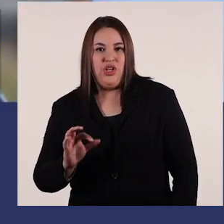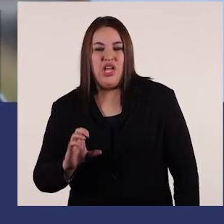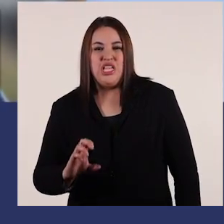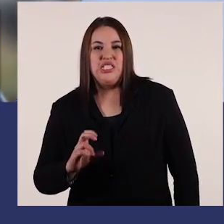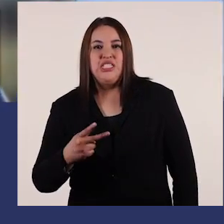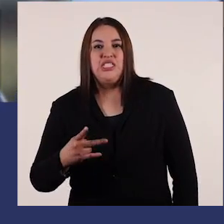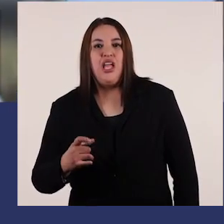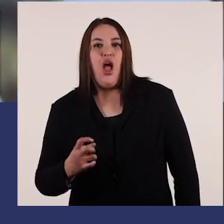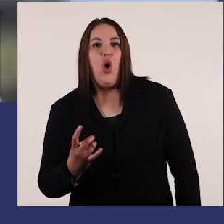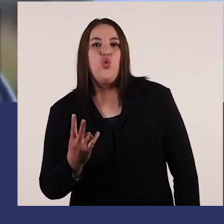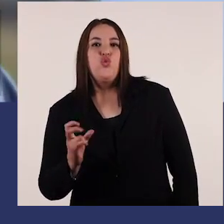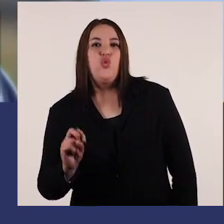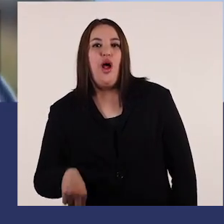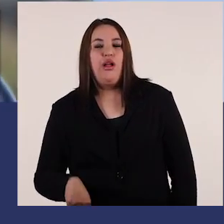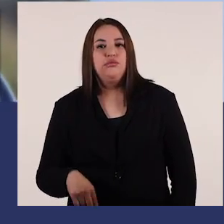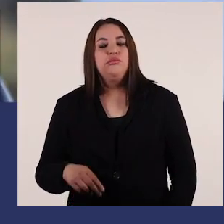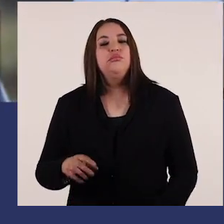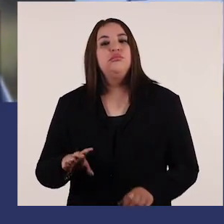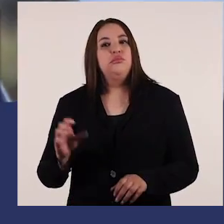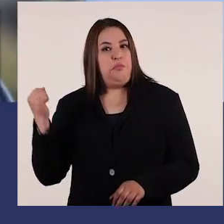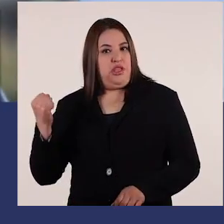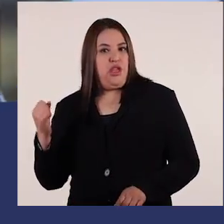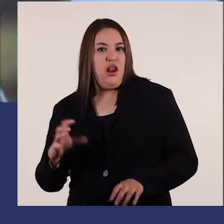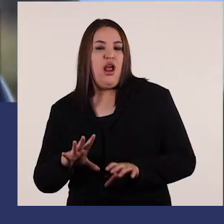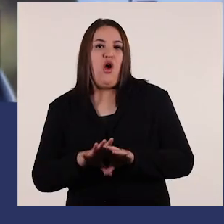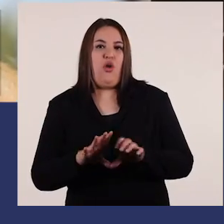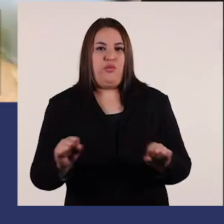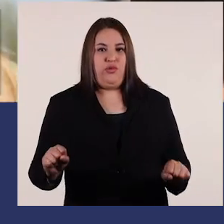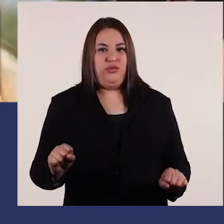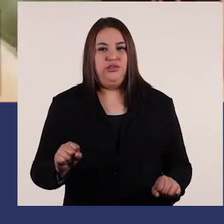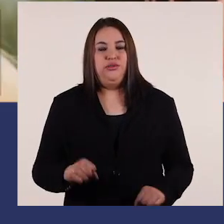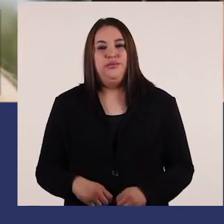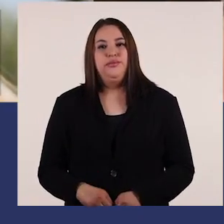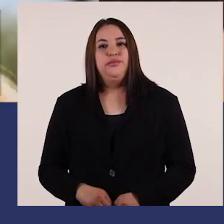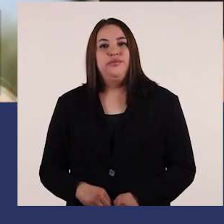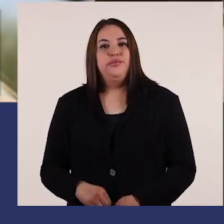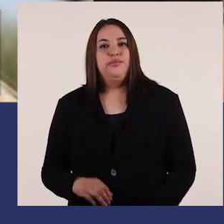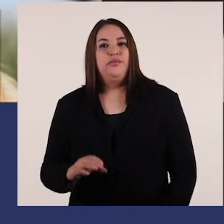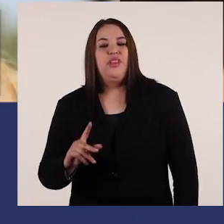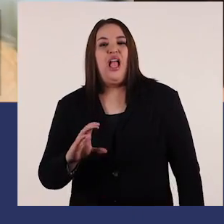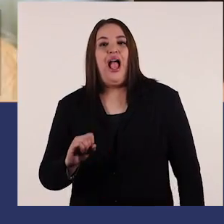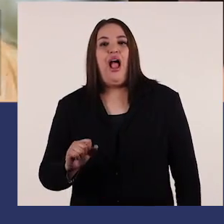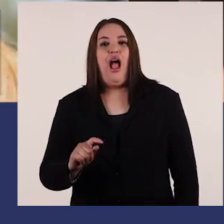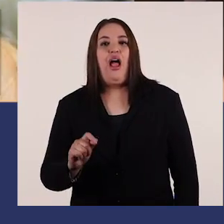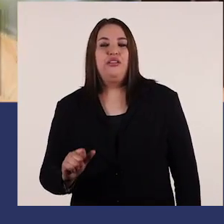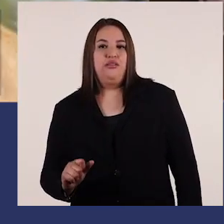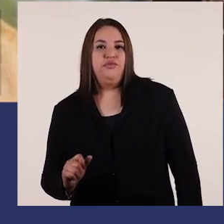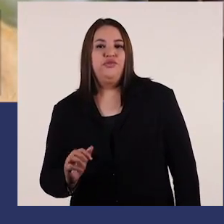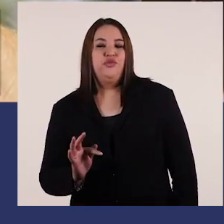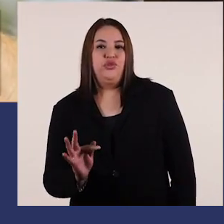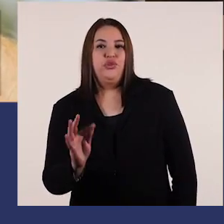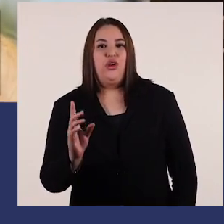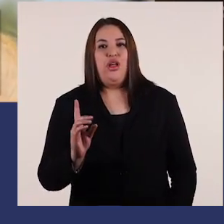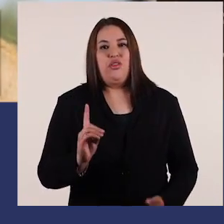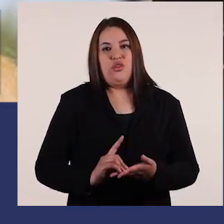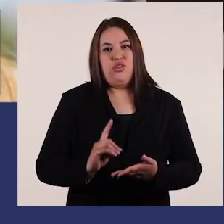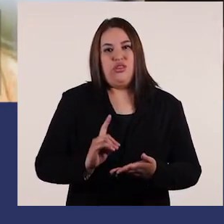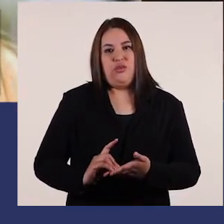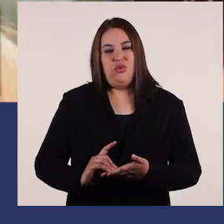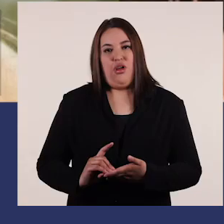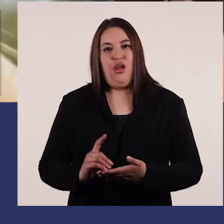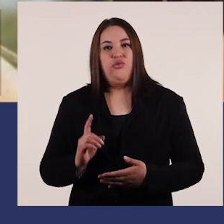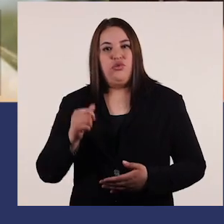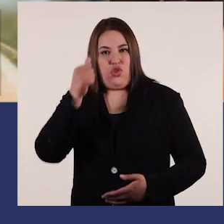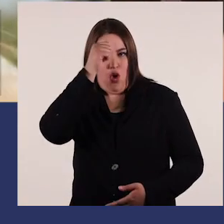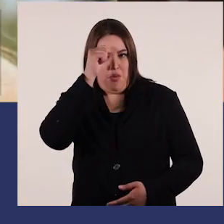y Sebastián Piñera, tenemos un compromiso a toda costa. Hola, soy Cata del Real, tu futura diputada. Y este domingo,